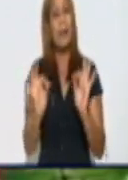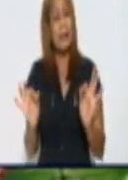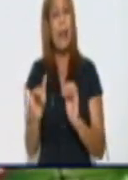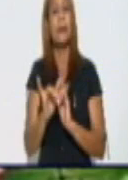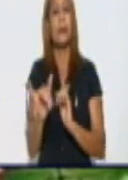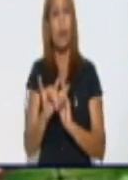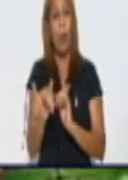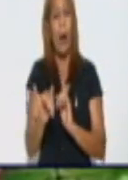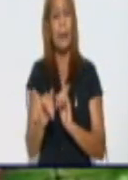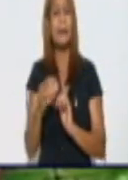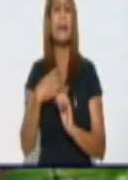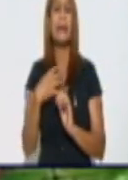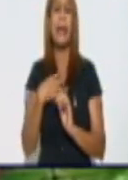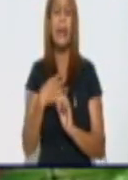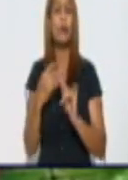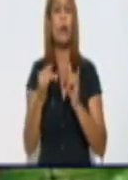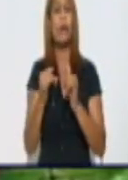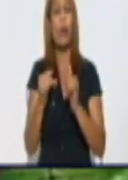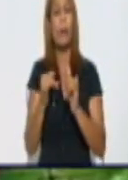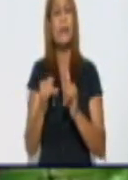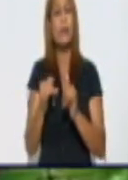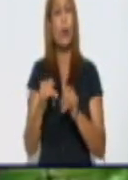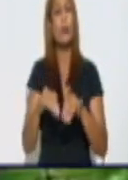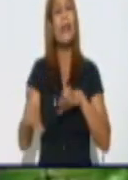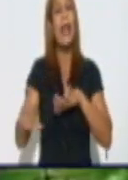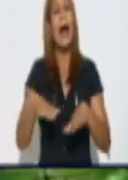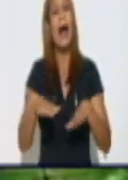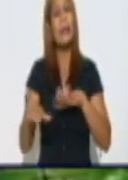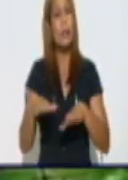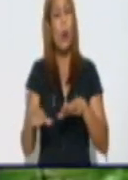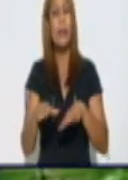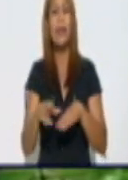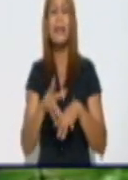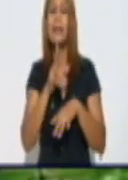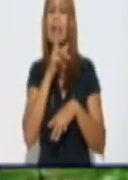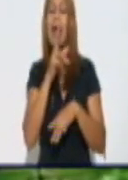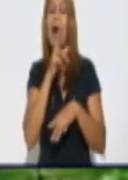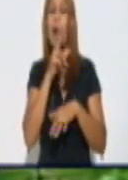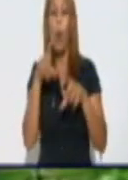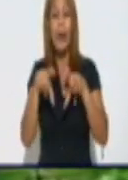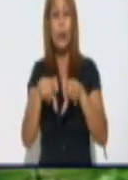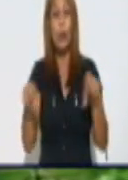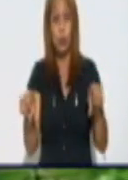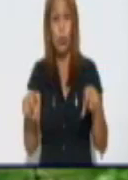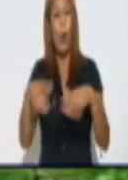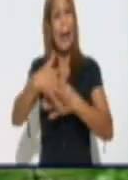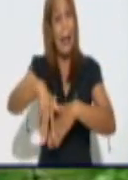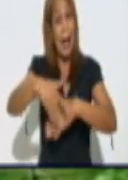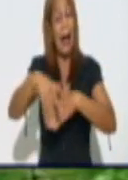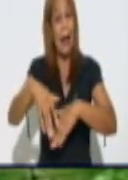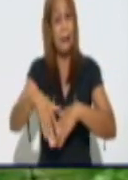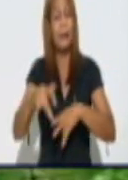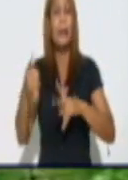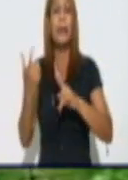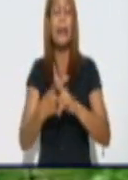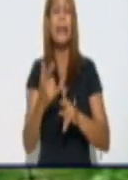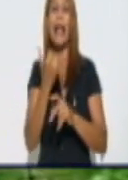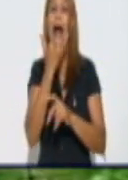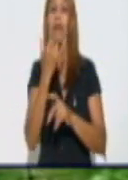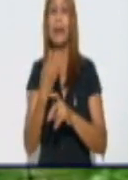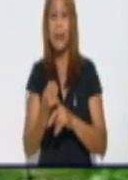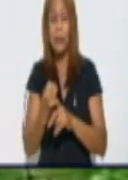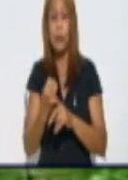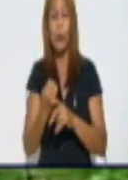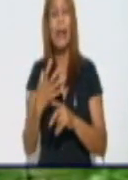teniendo detalles de las acciones de acueducto en la provincia de Granma, las afectaciones que se han producido en los últimos